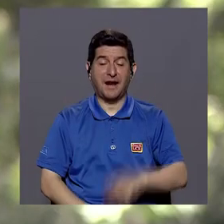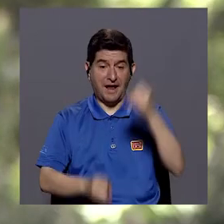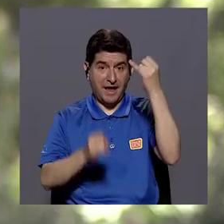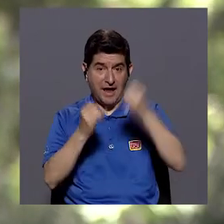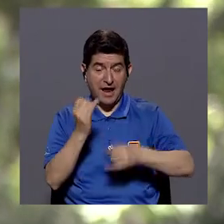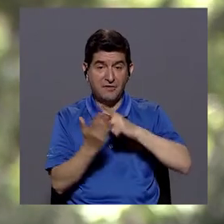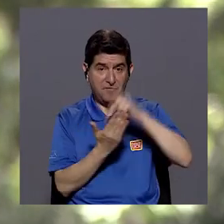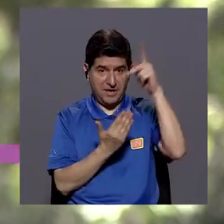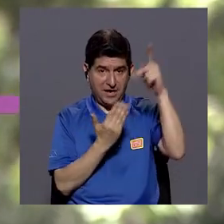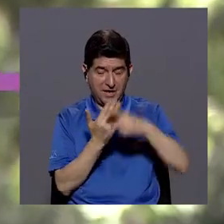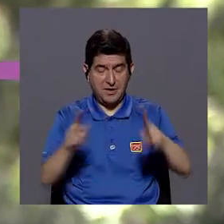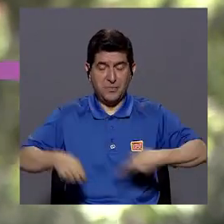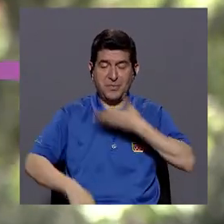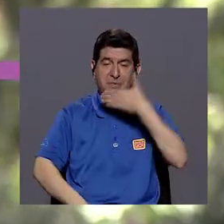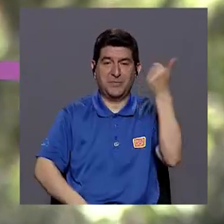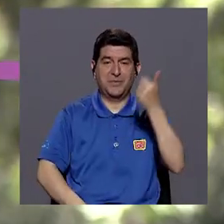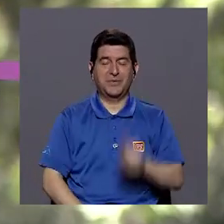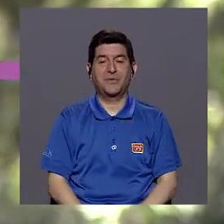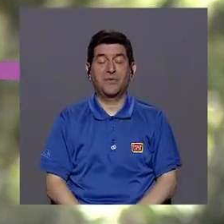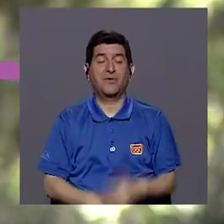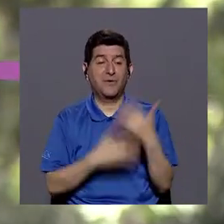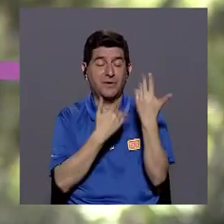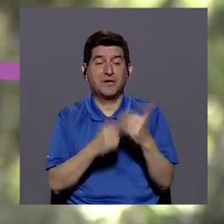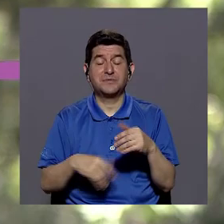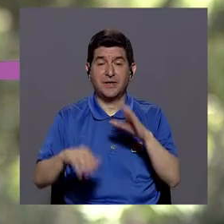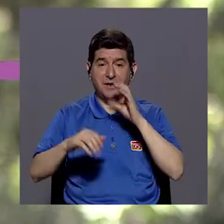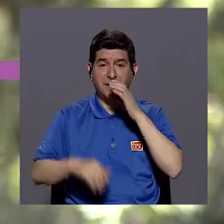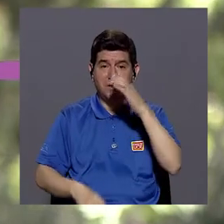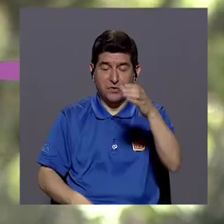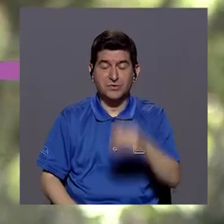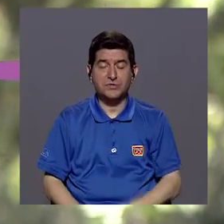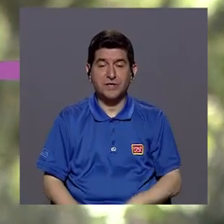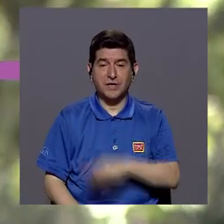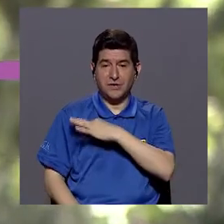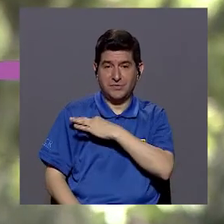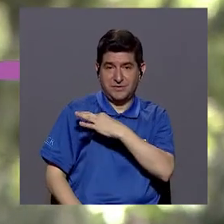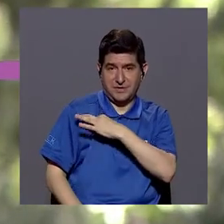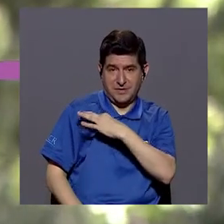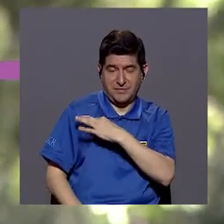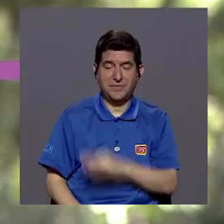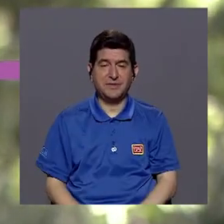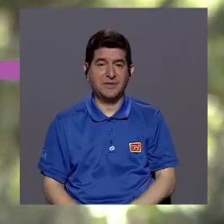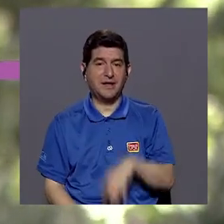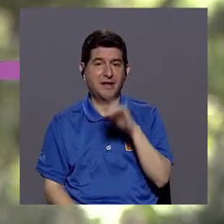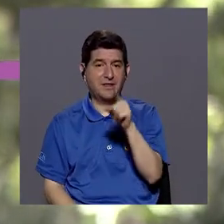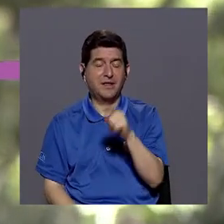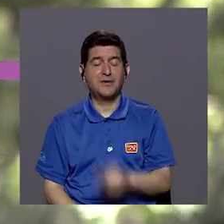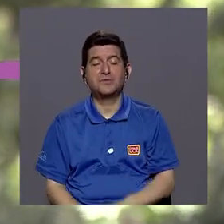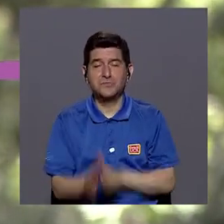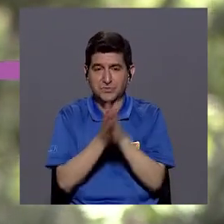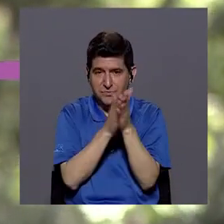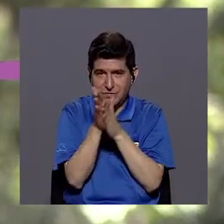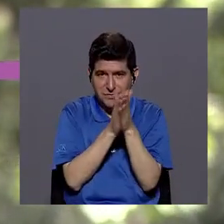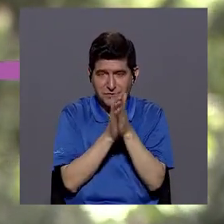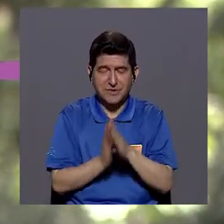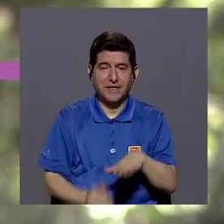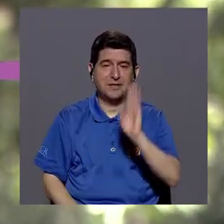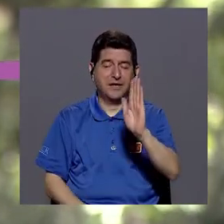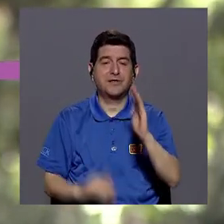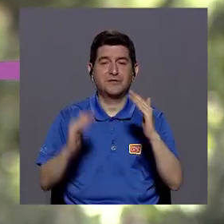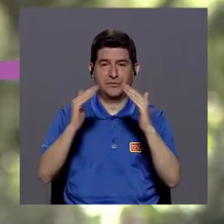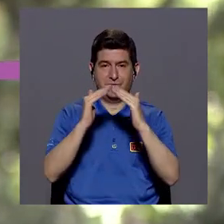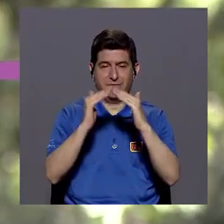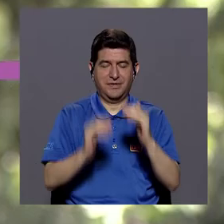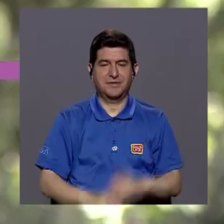Hemos llegado al final de un programa más de Vivir Mejor. Esperamos que las recomendaciones de nuestra invitada les sean de provecho